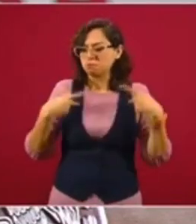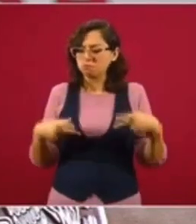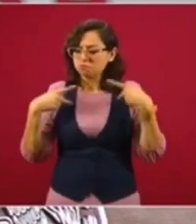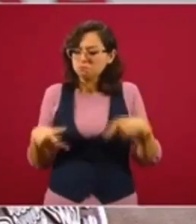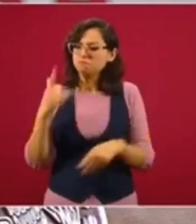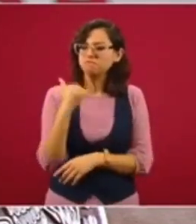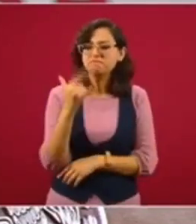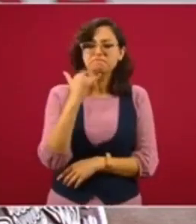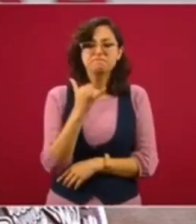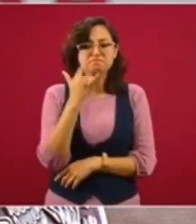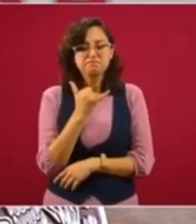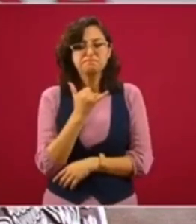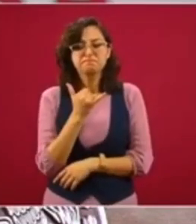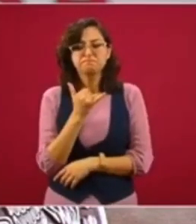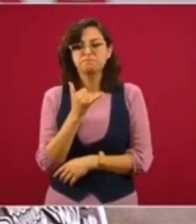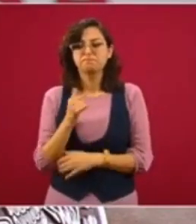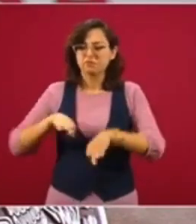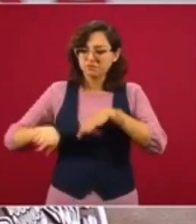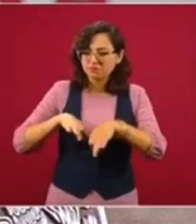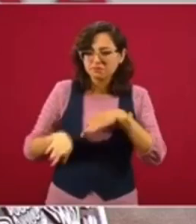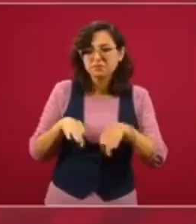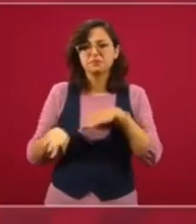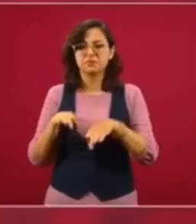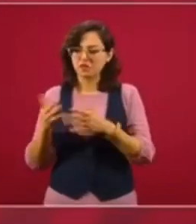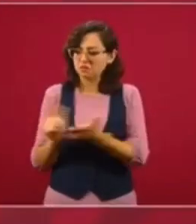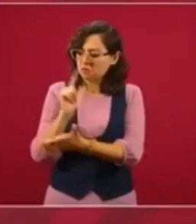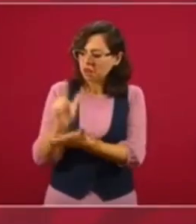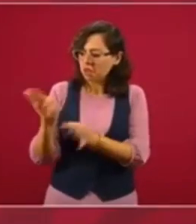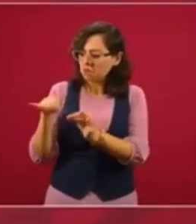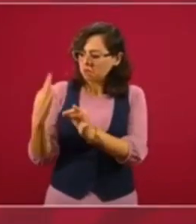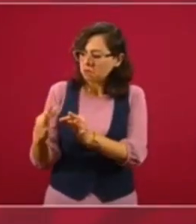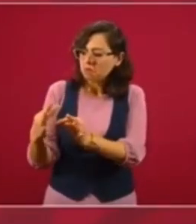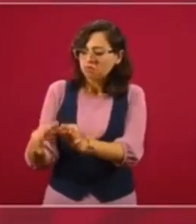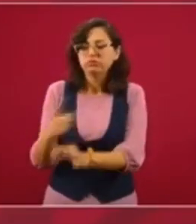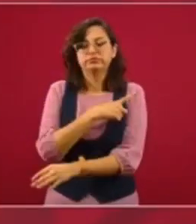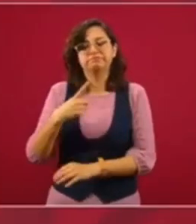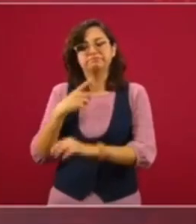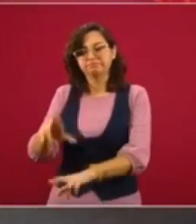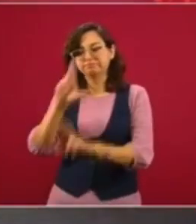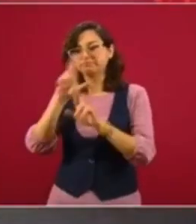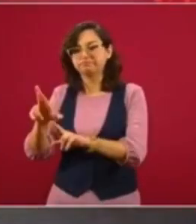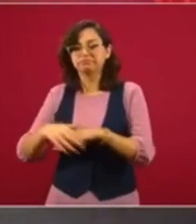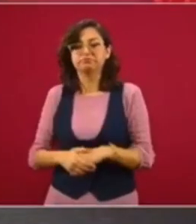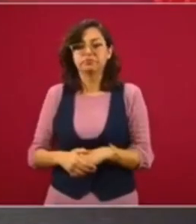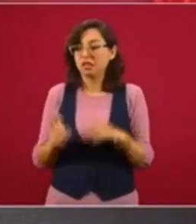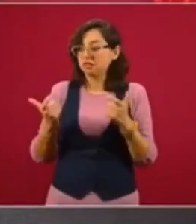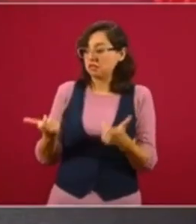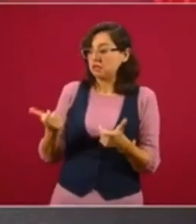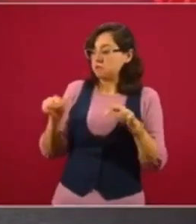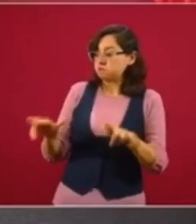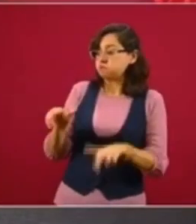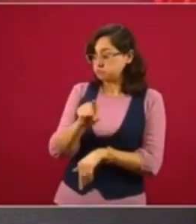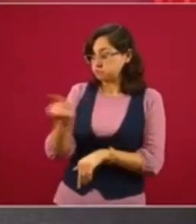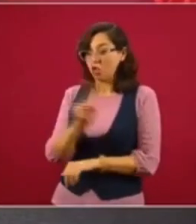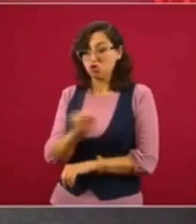con trabajo de acuerdo a la ley, merece respeto. No todo el que tiene es malvado.